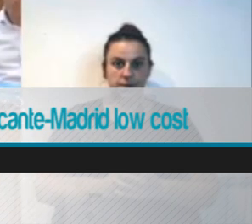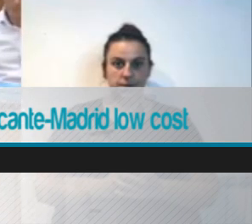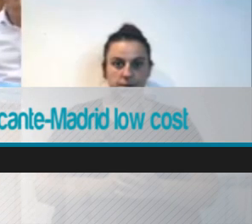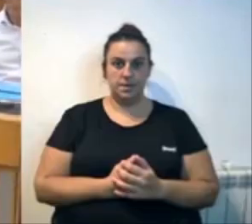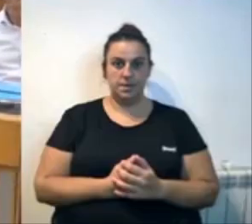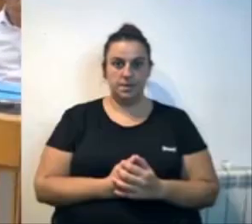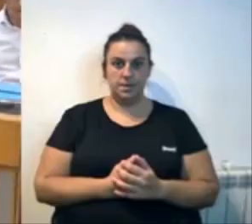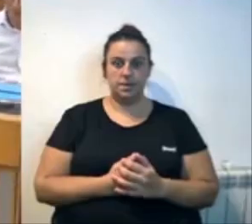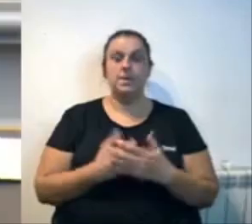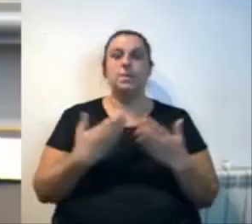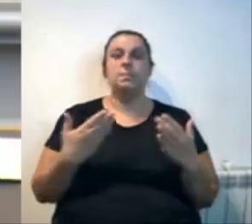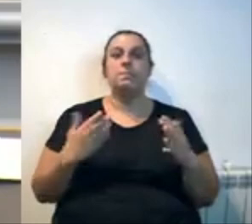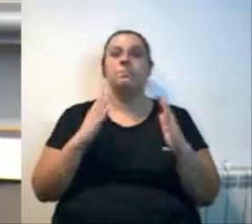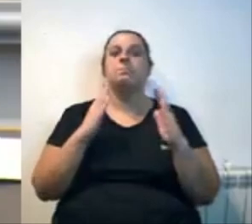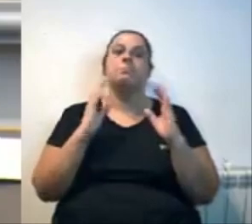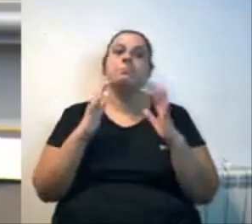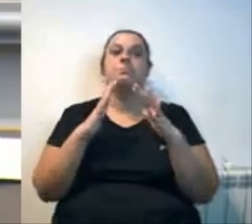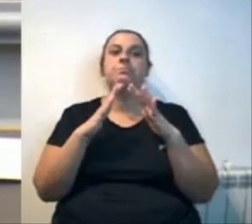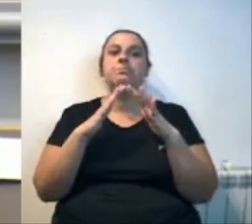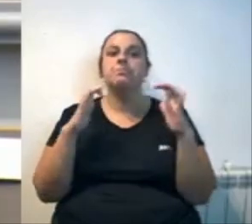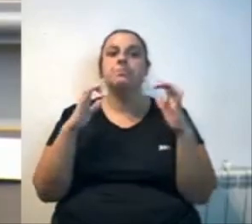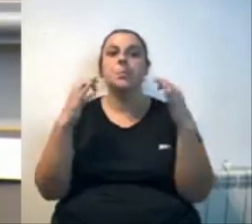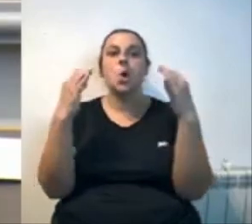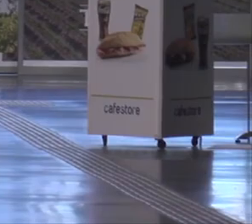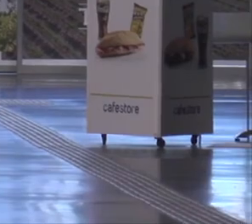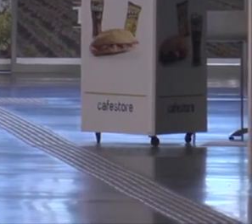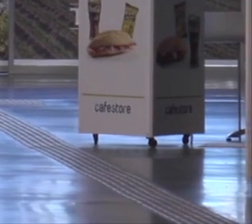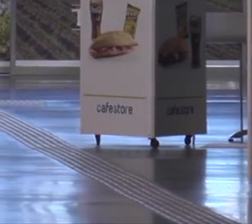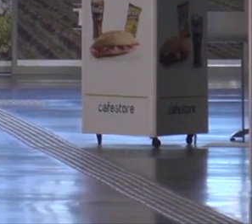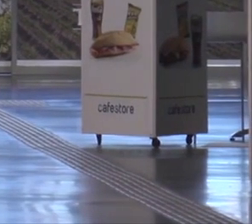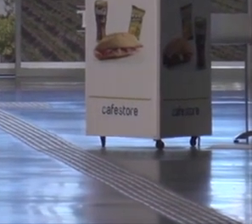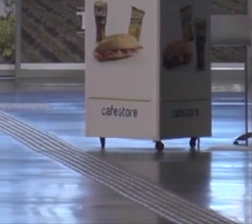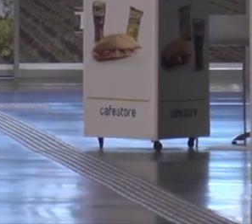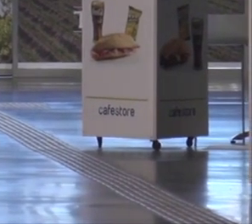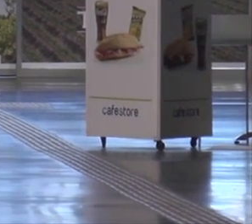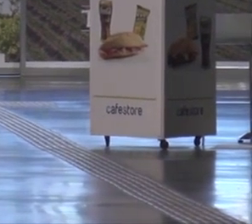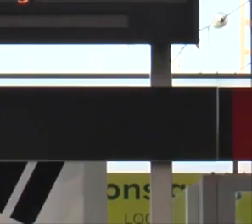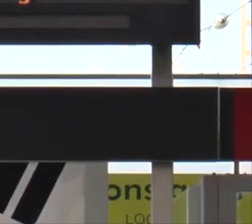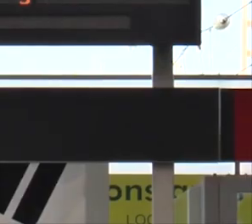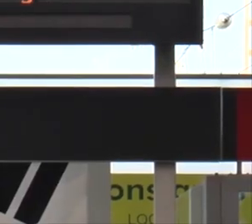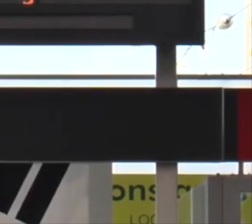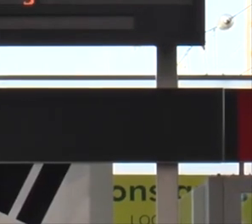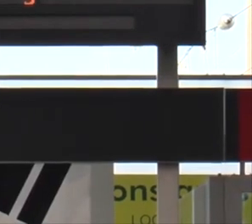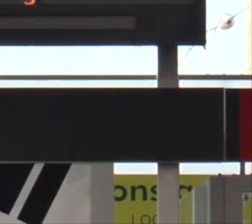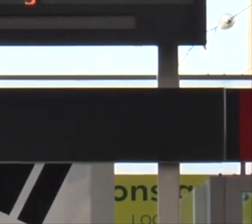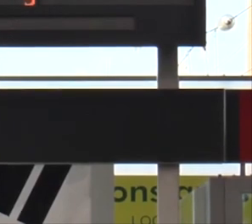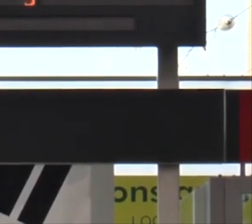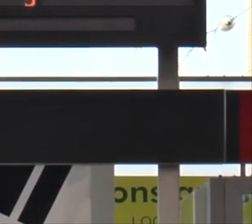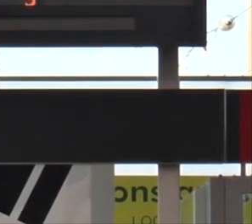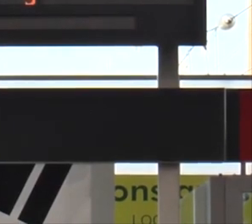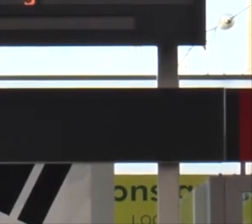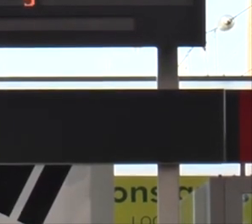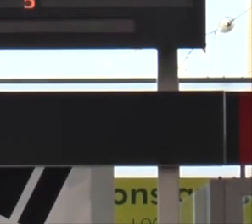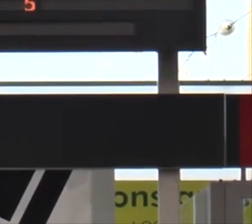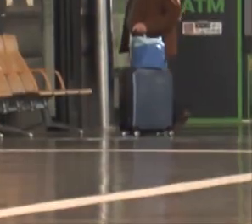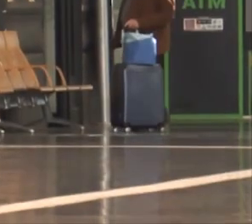ferroviaria que sufre la provincia de Alicante por parte del Gobierno de España. En ella se insta a DIF a activar de forma inmediata una de low